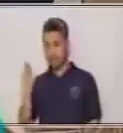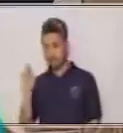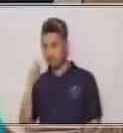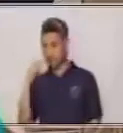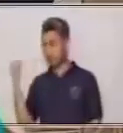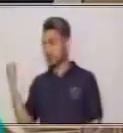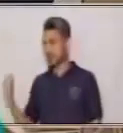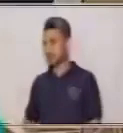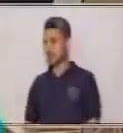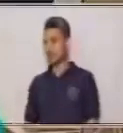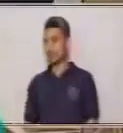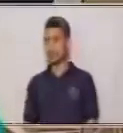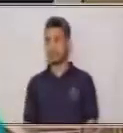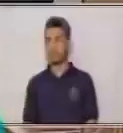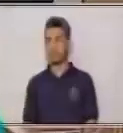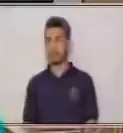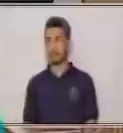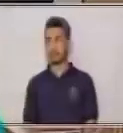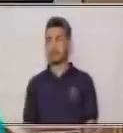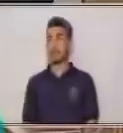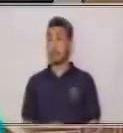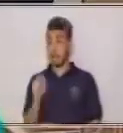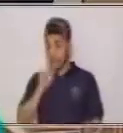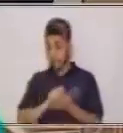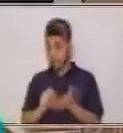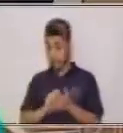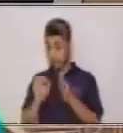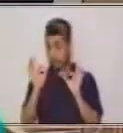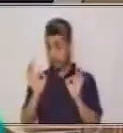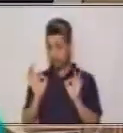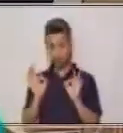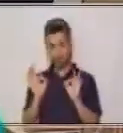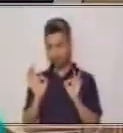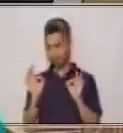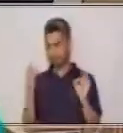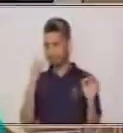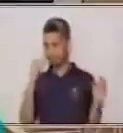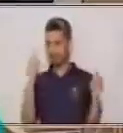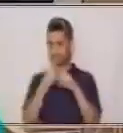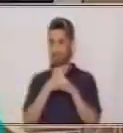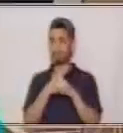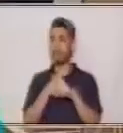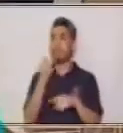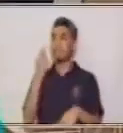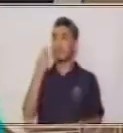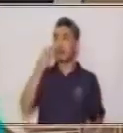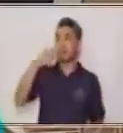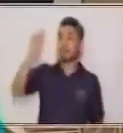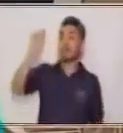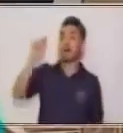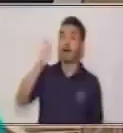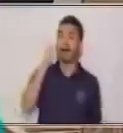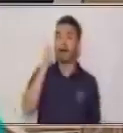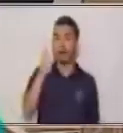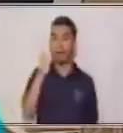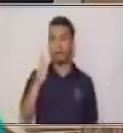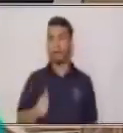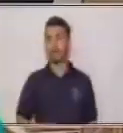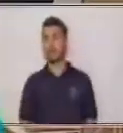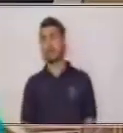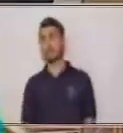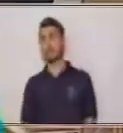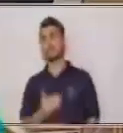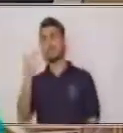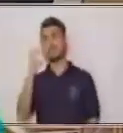Pero lápiz, ¿lo escribí bien? No. Le faltaba la tilde en la. Y después, ¿qué